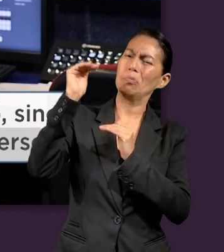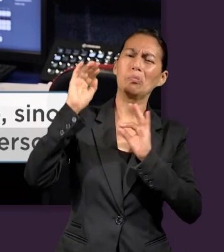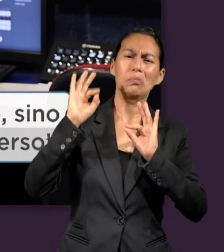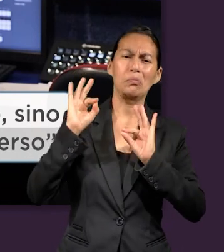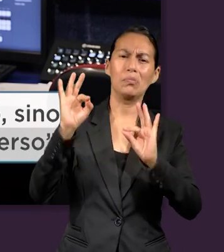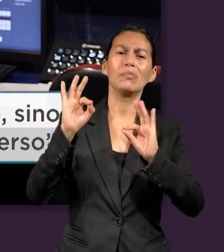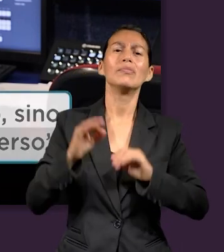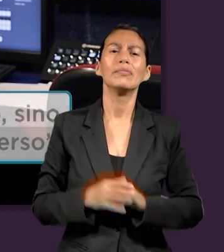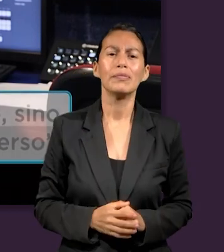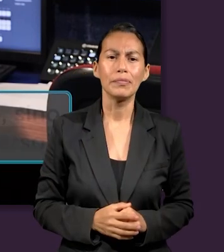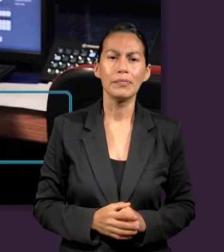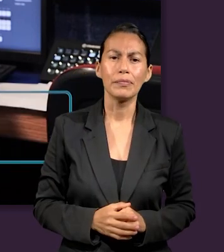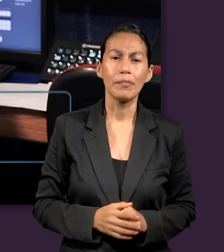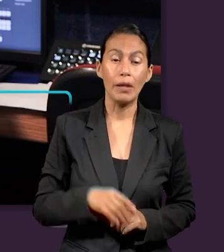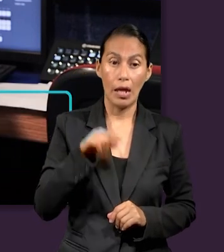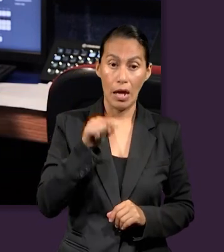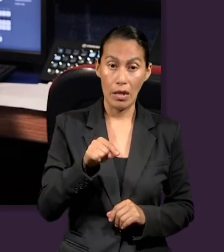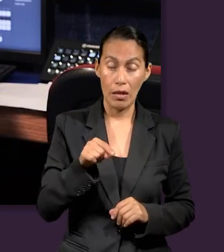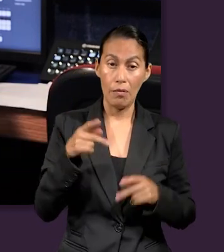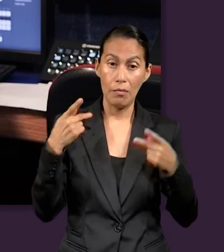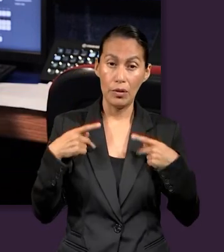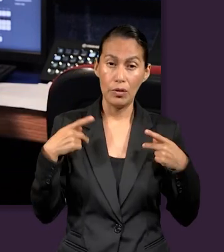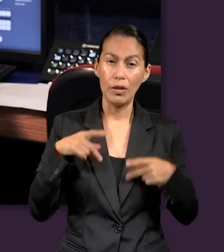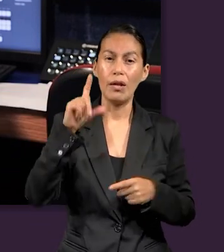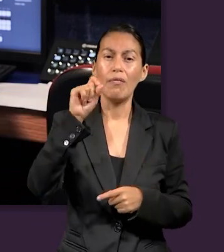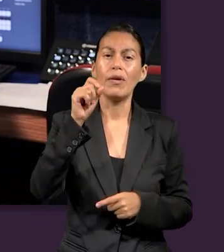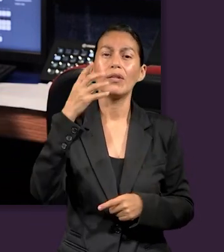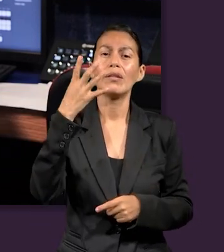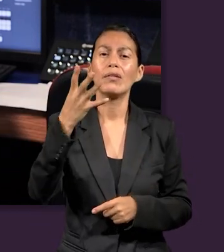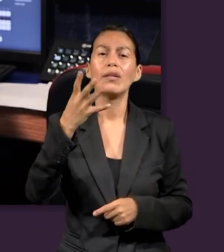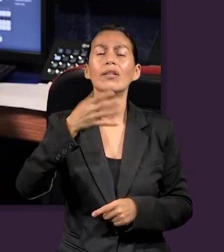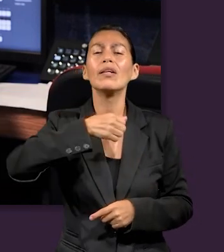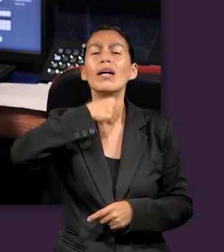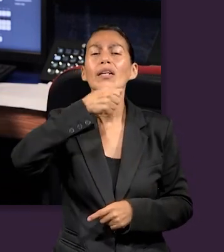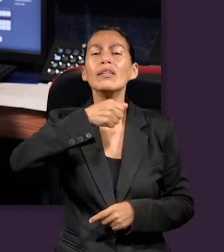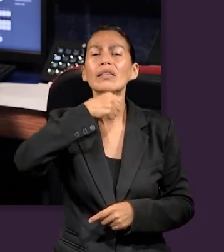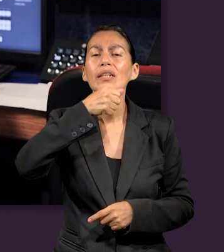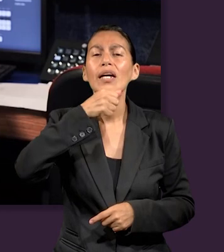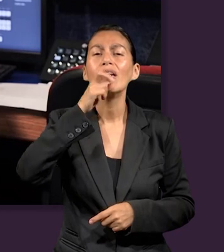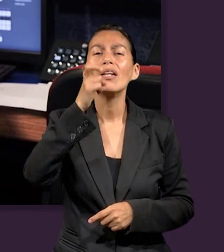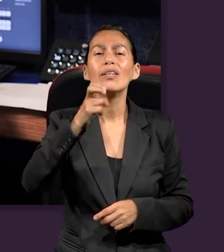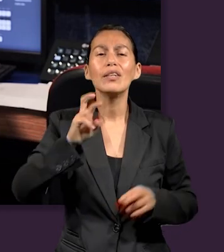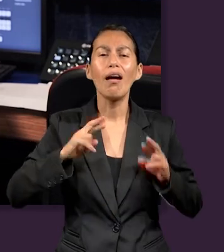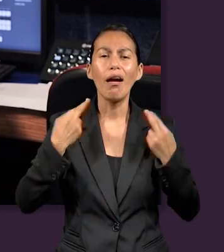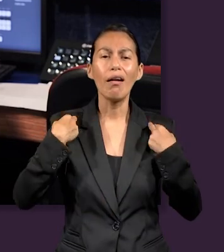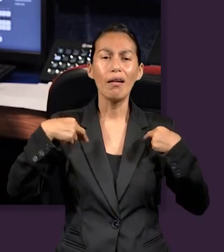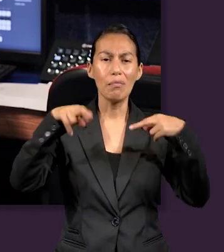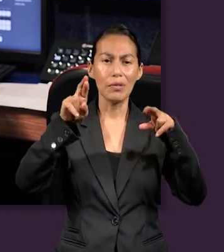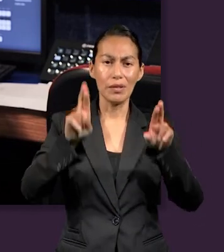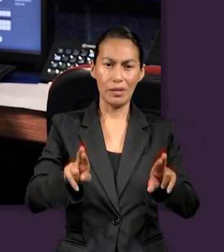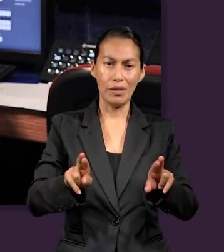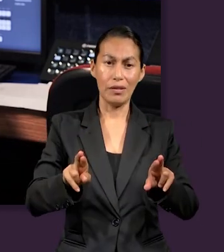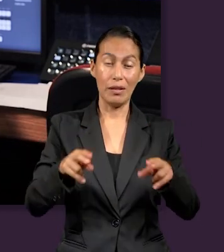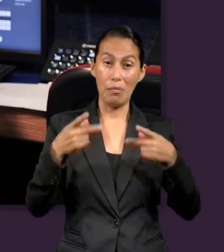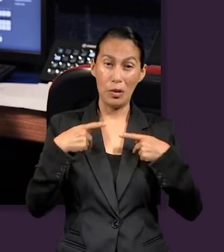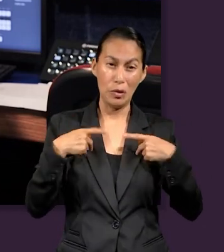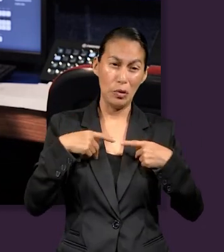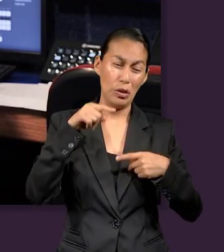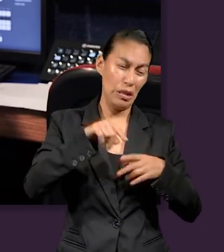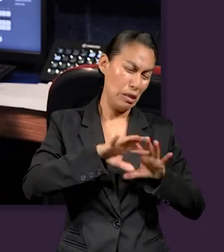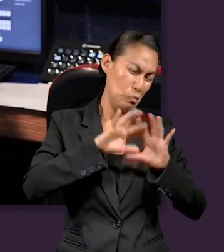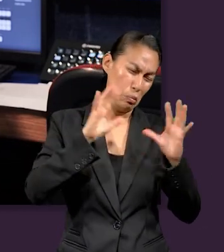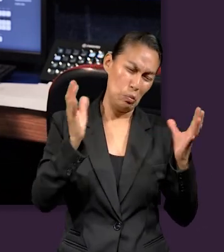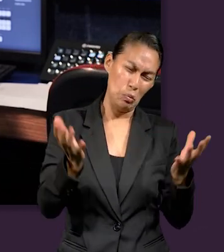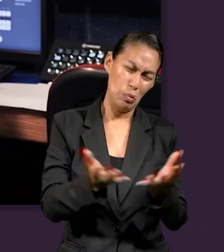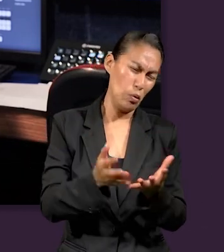el universo. Aquí se nos presenta a los 24 ancianos que pueden representar a